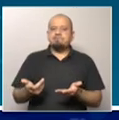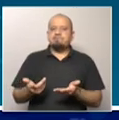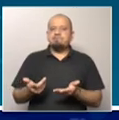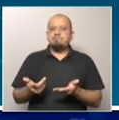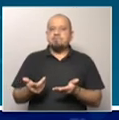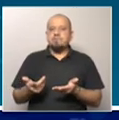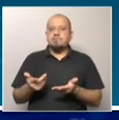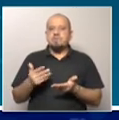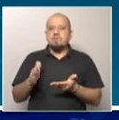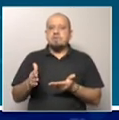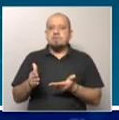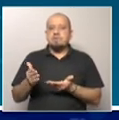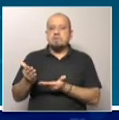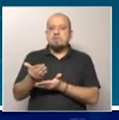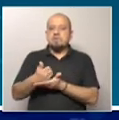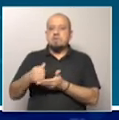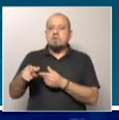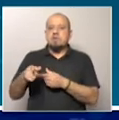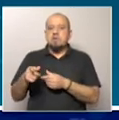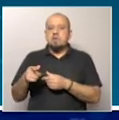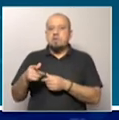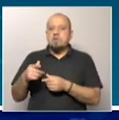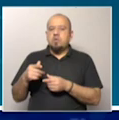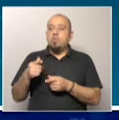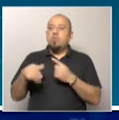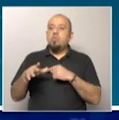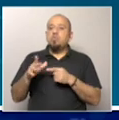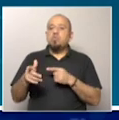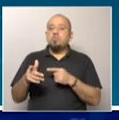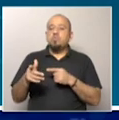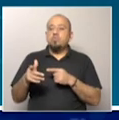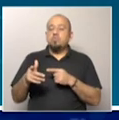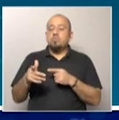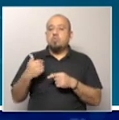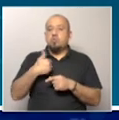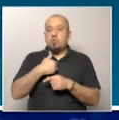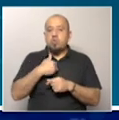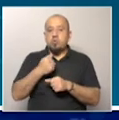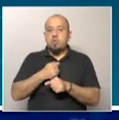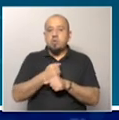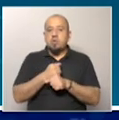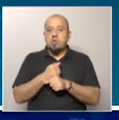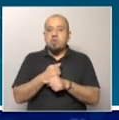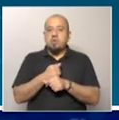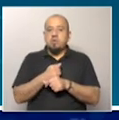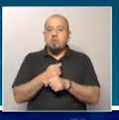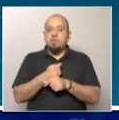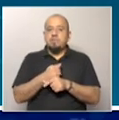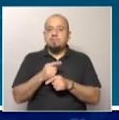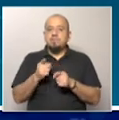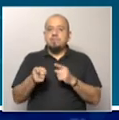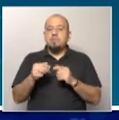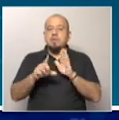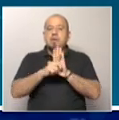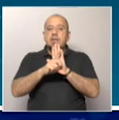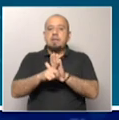sustraerle de sus funciones una tarea que está muy bien definida